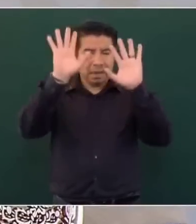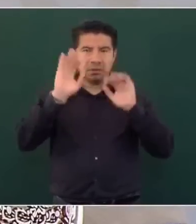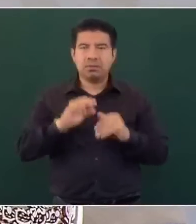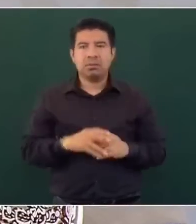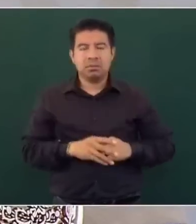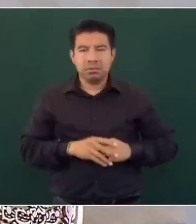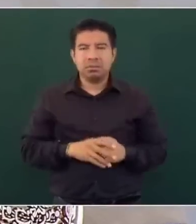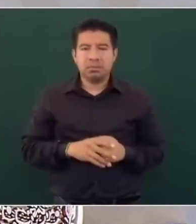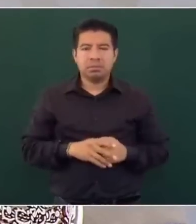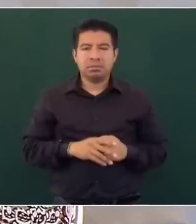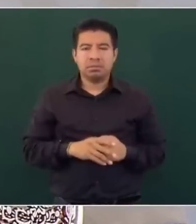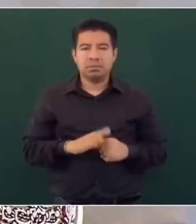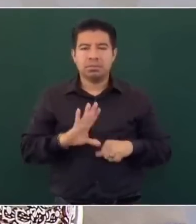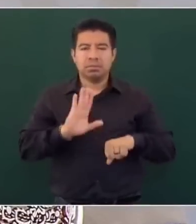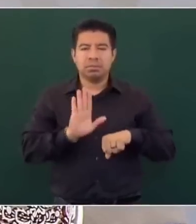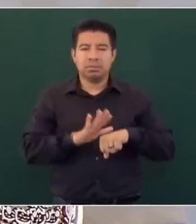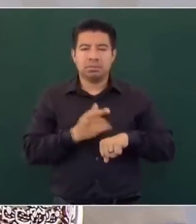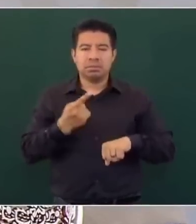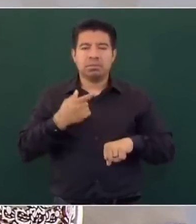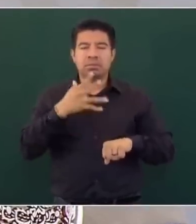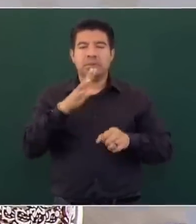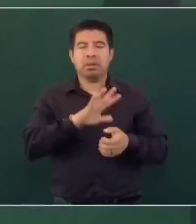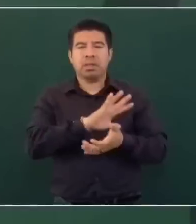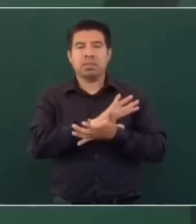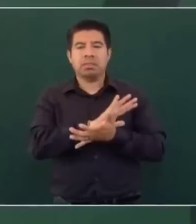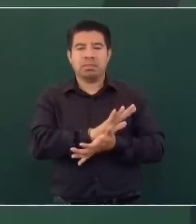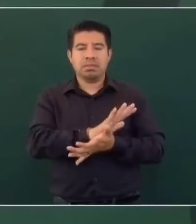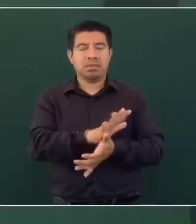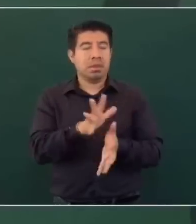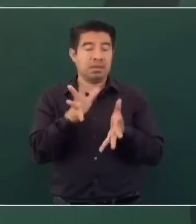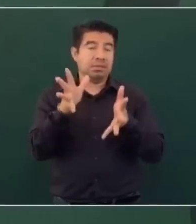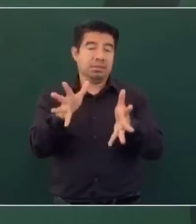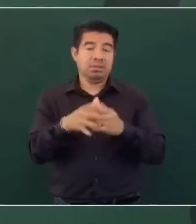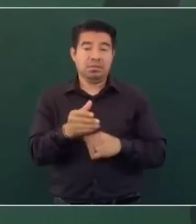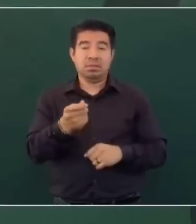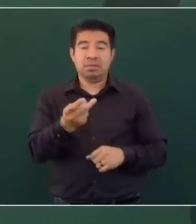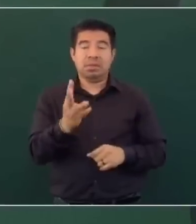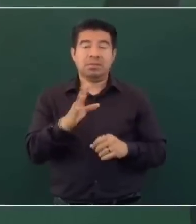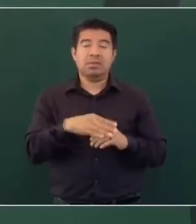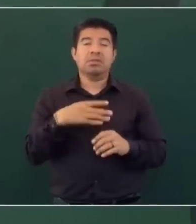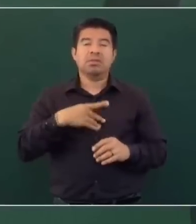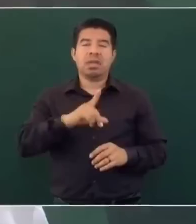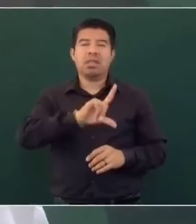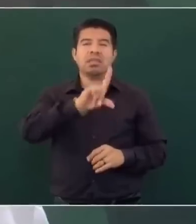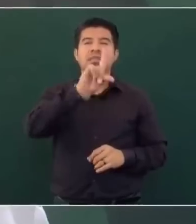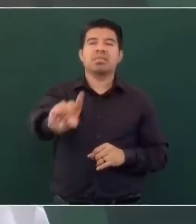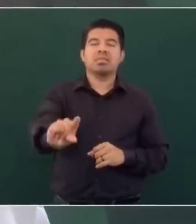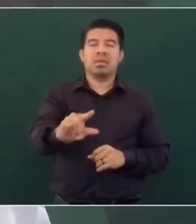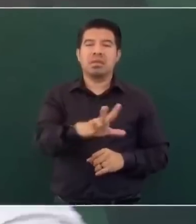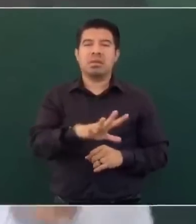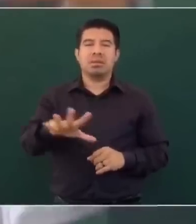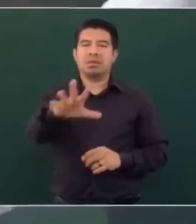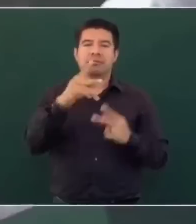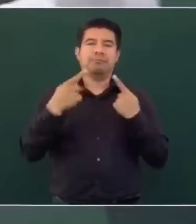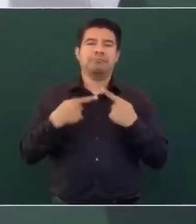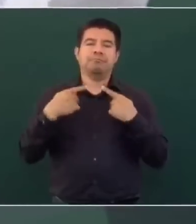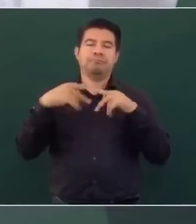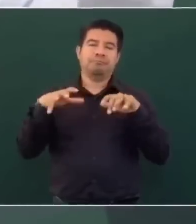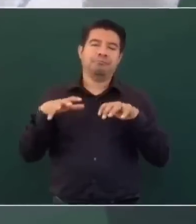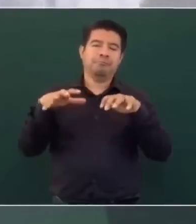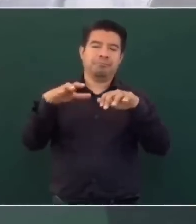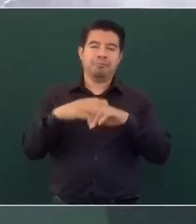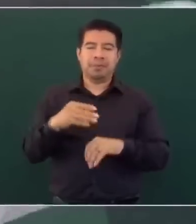Porque están menospreciando al pueblo, piensan que